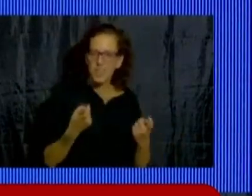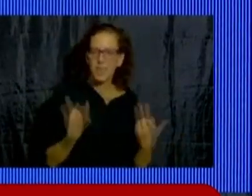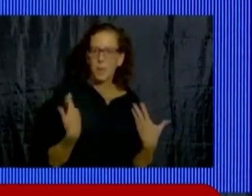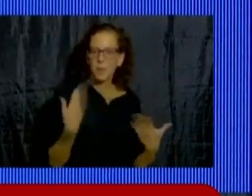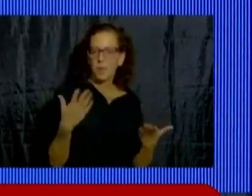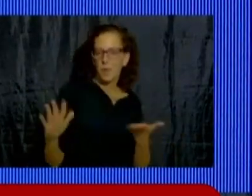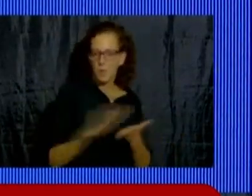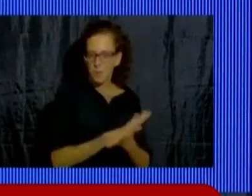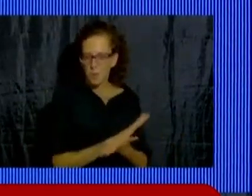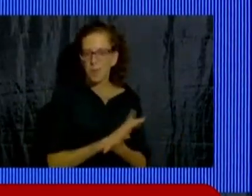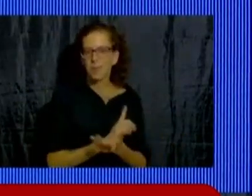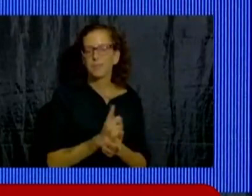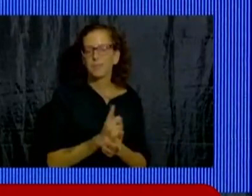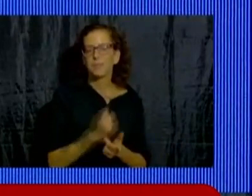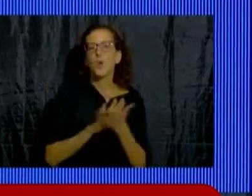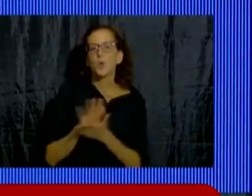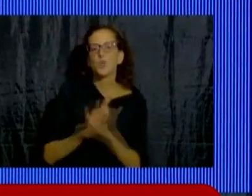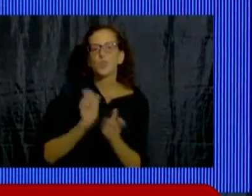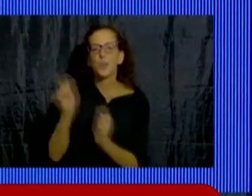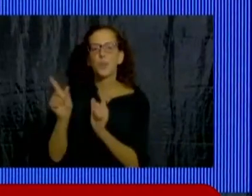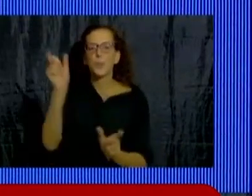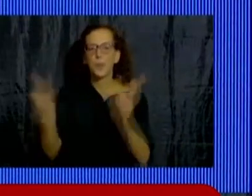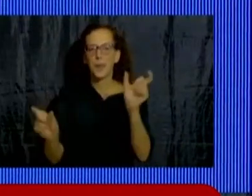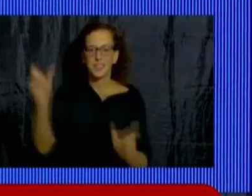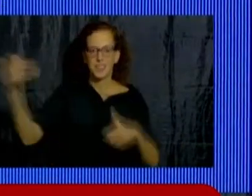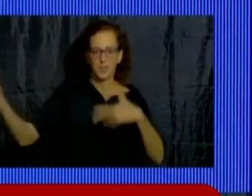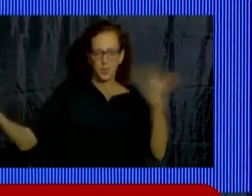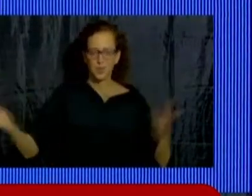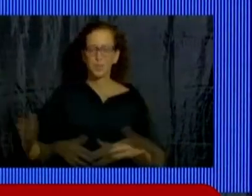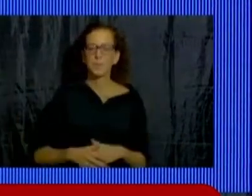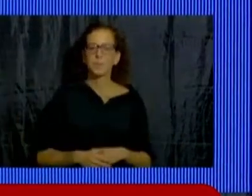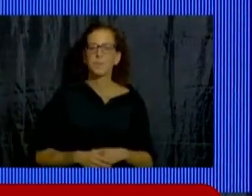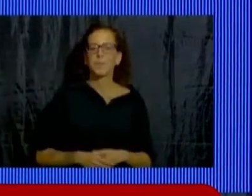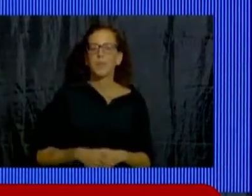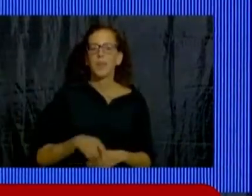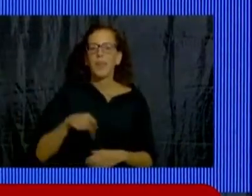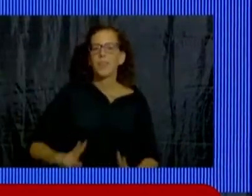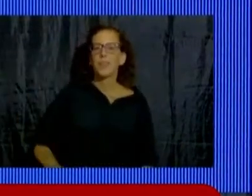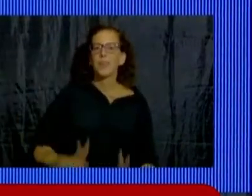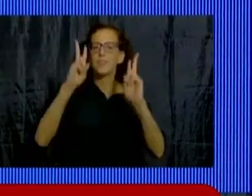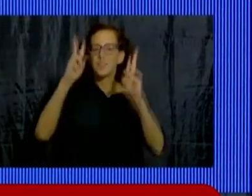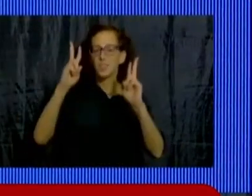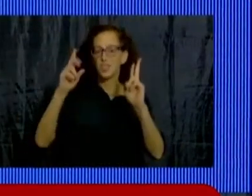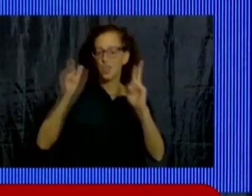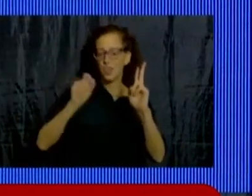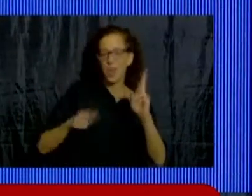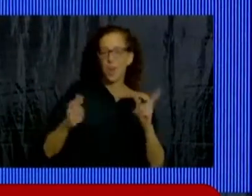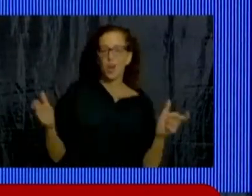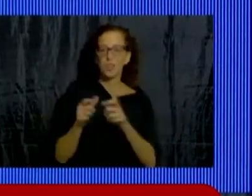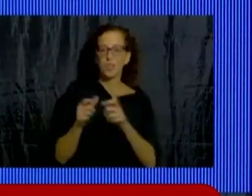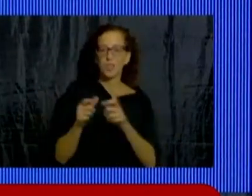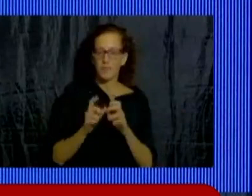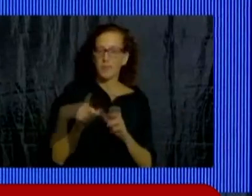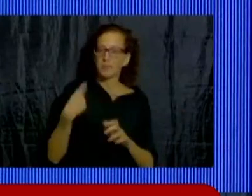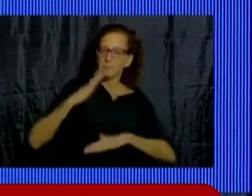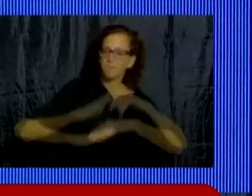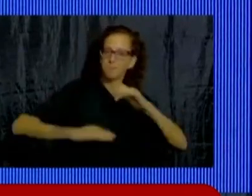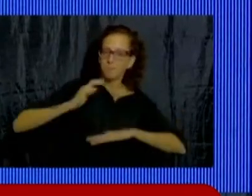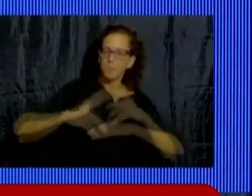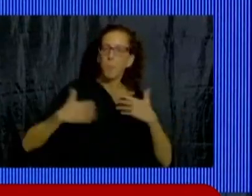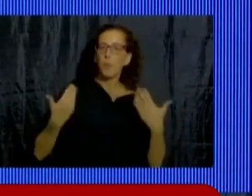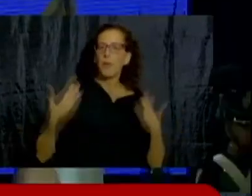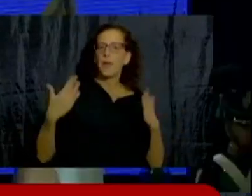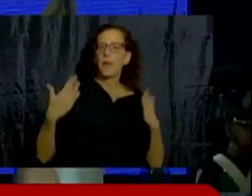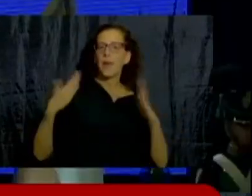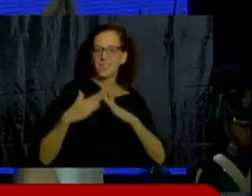requerimiento de los vecinos. Estamos levantando el edificio abandonado del Consejo Liberante para que sea la casa de todos los cordobeses.